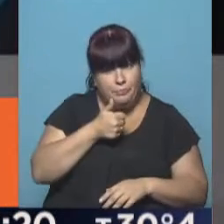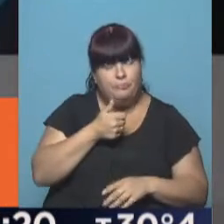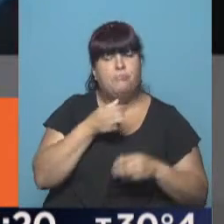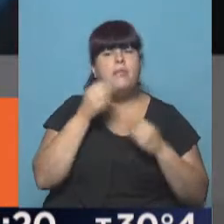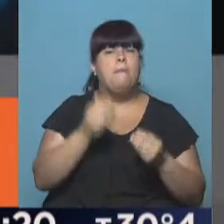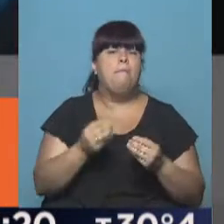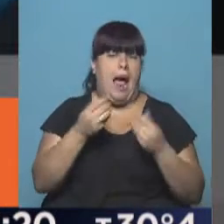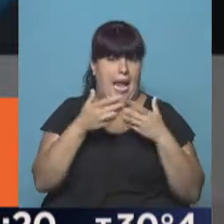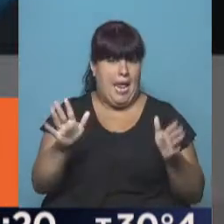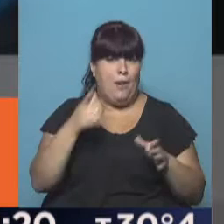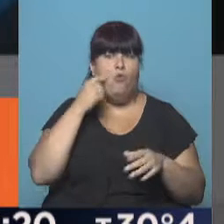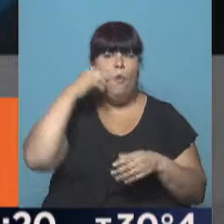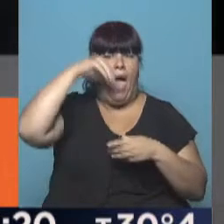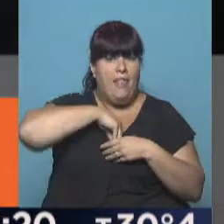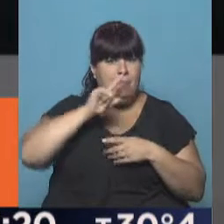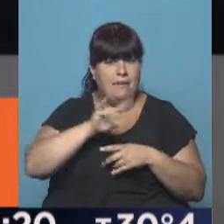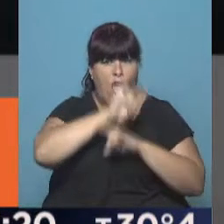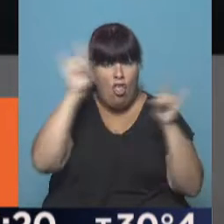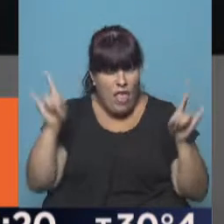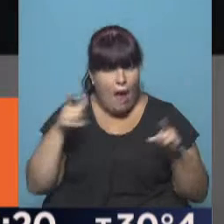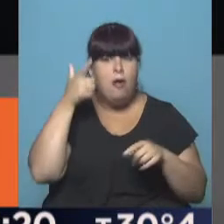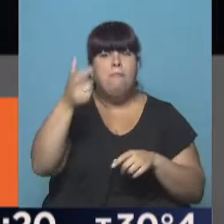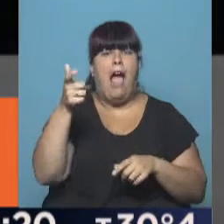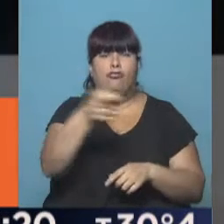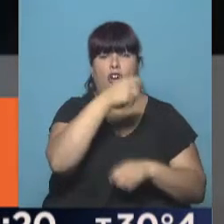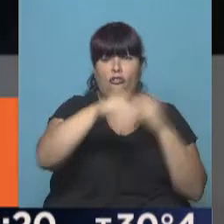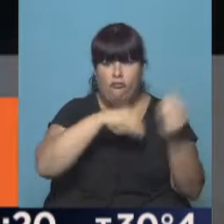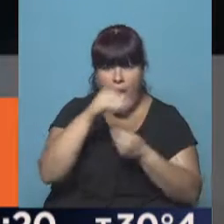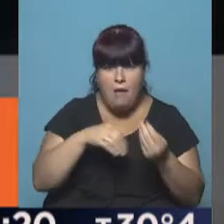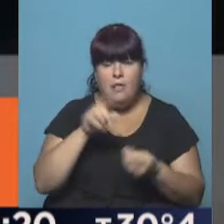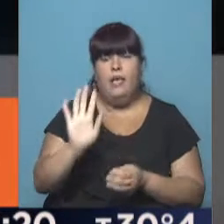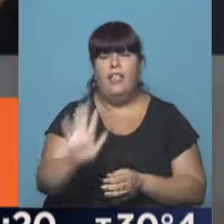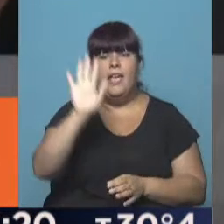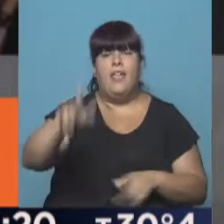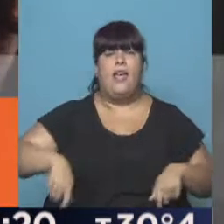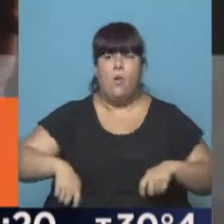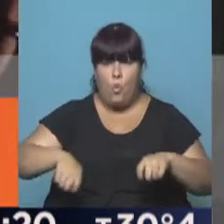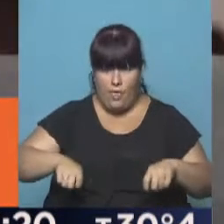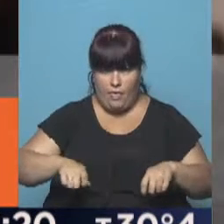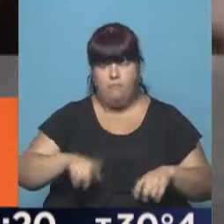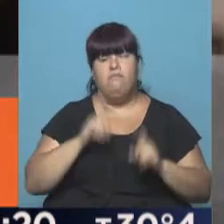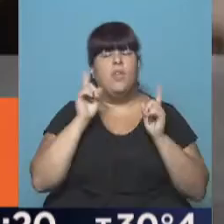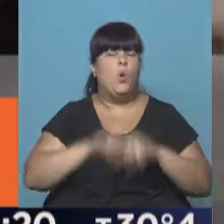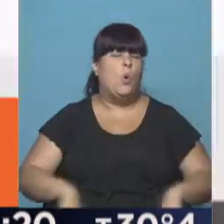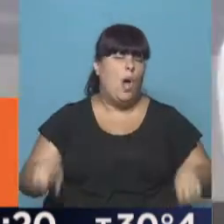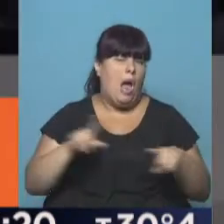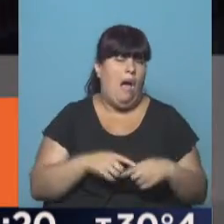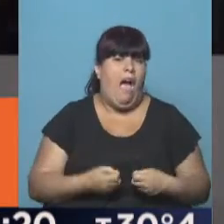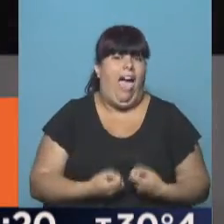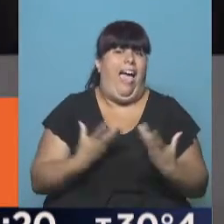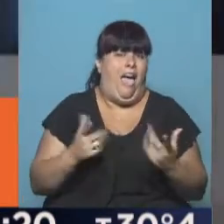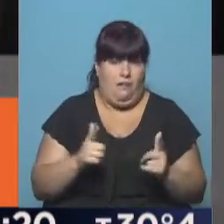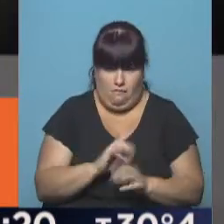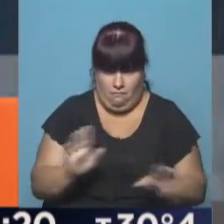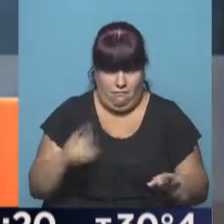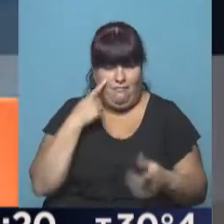libere a un niño del mismo demonio que mató a su familia y lo dejó a él en silla de ruedas. Más de lo mismo, ni una sola idea nueva